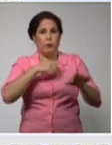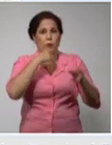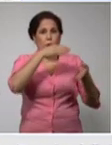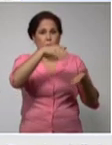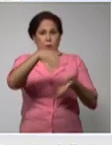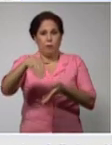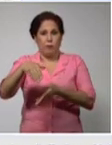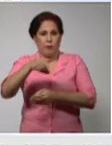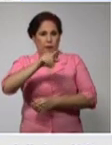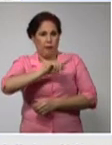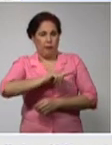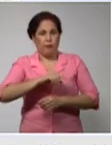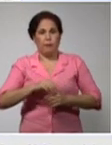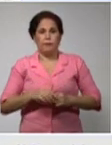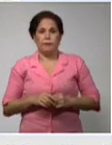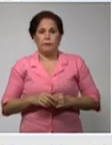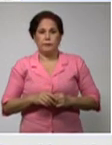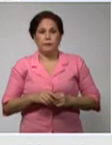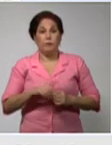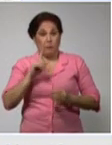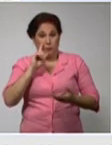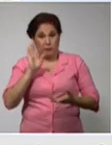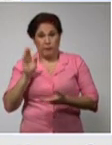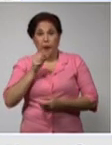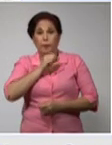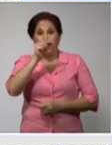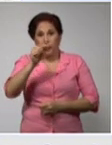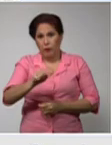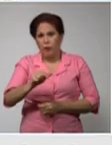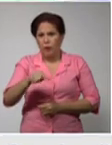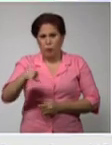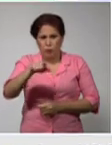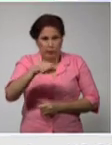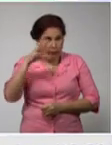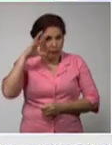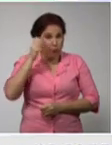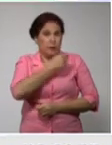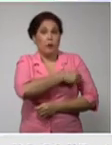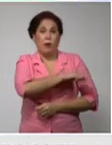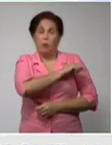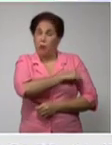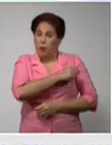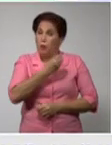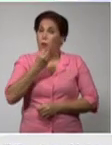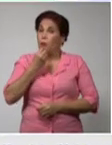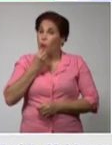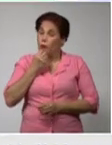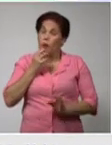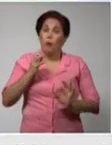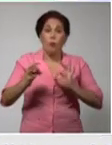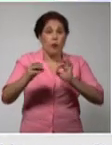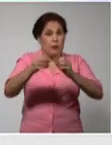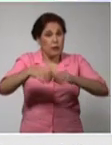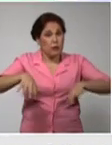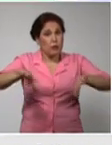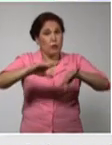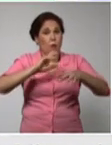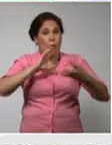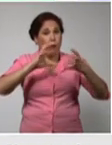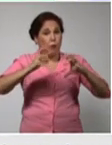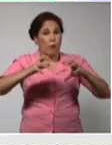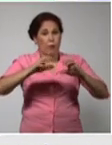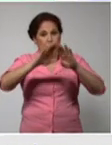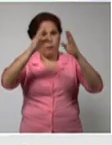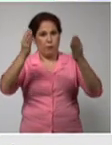día de ayer como ve Gisela y nuestra población que nos sigue una situación muy compleja en el mundo te